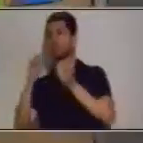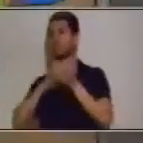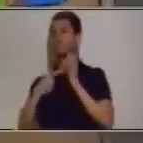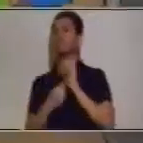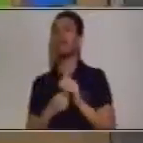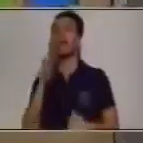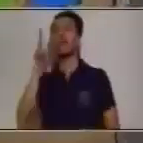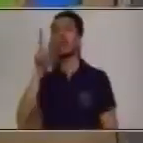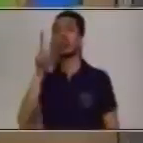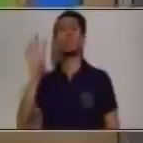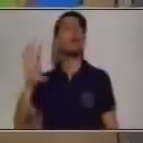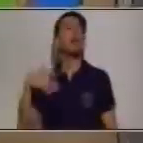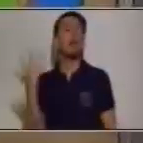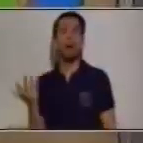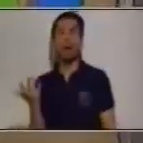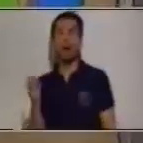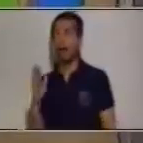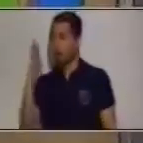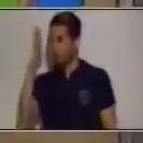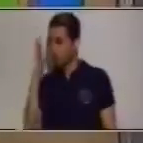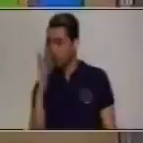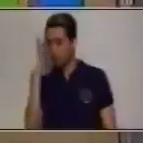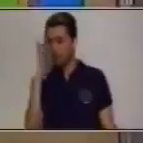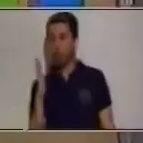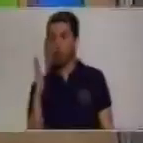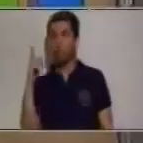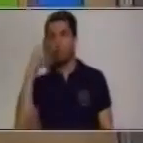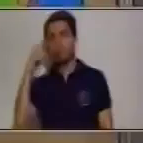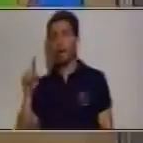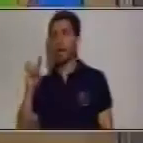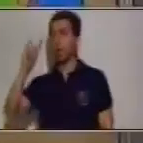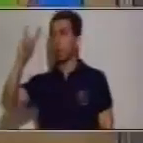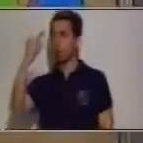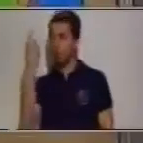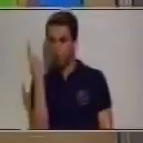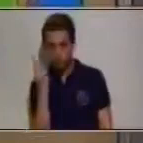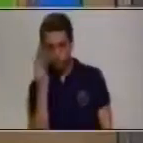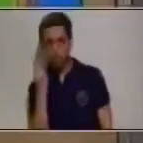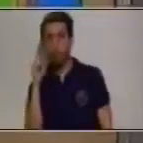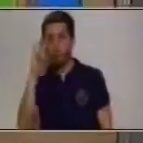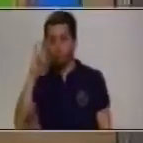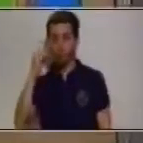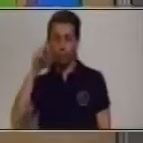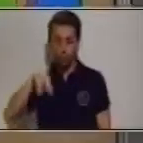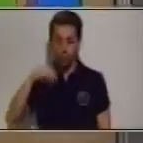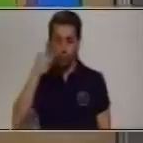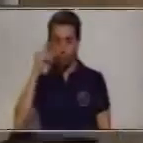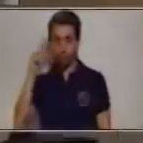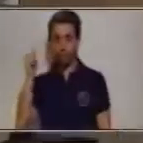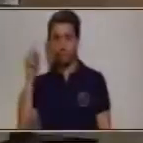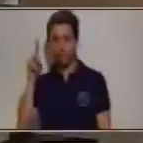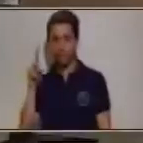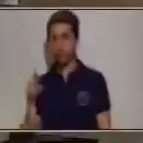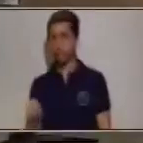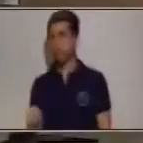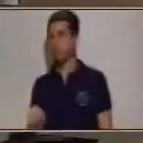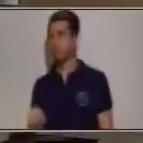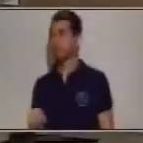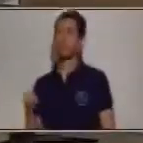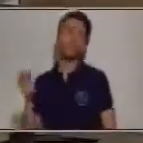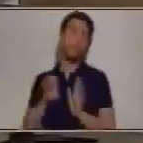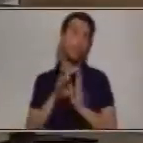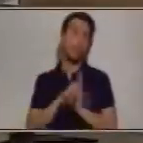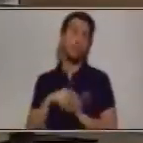el 2, ¿sí? Este 2 va a ser una unidad. ¿Qué pasa si en su momento yo no lo